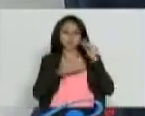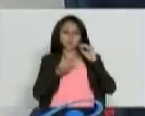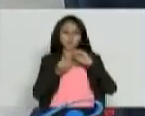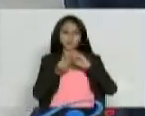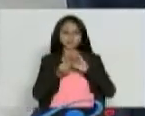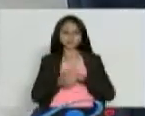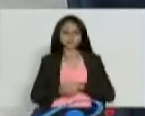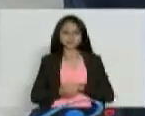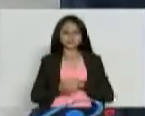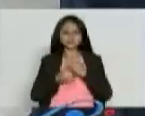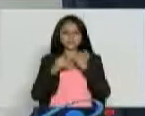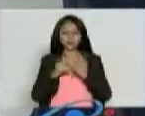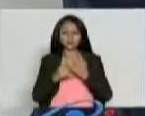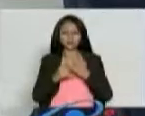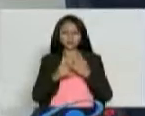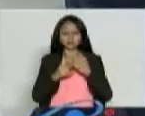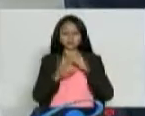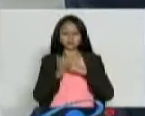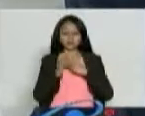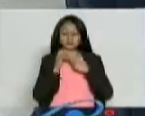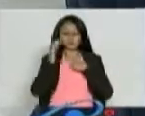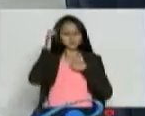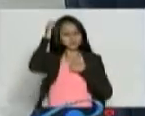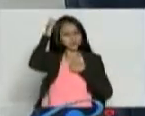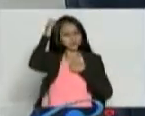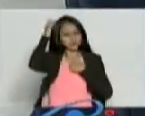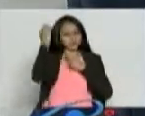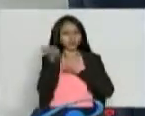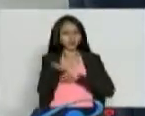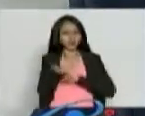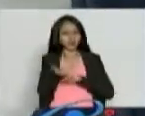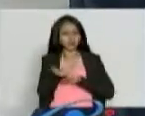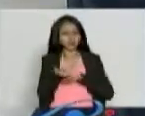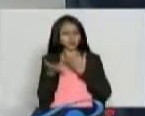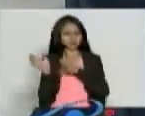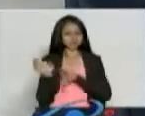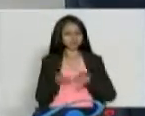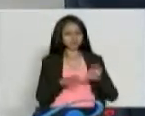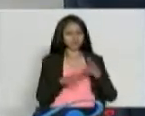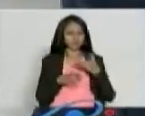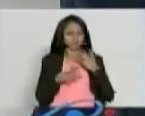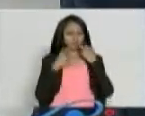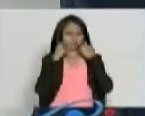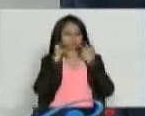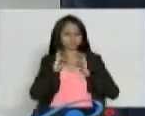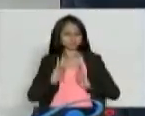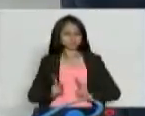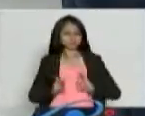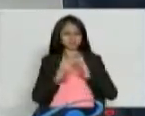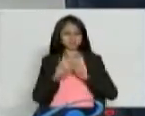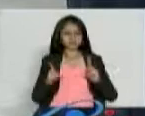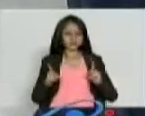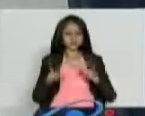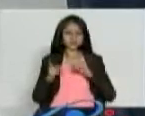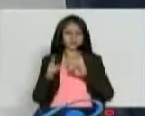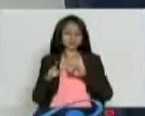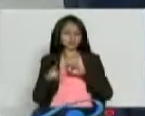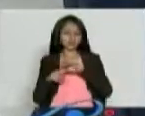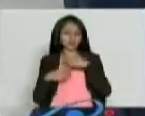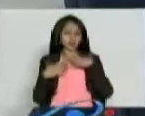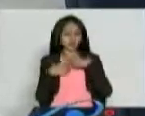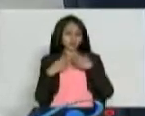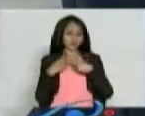evolucionar. Donde los comportamientos de nosotros los seres humanos o en el caso de los animales, pero el animal es una cosa muy